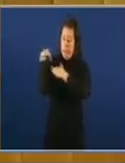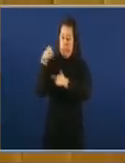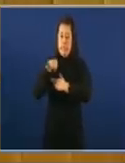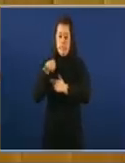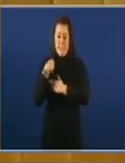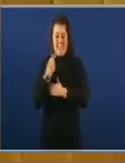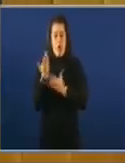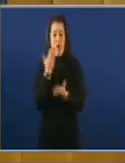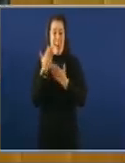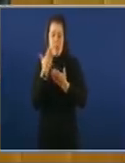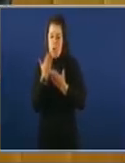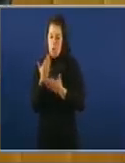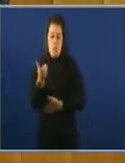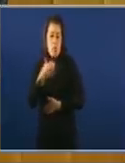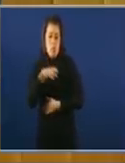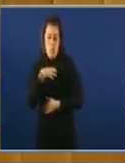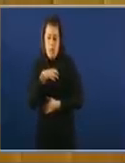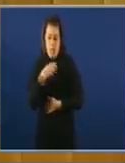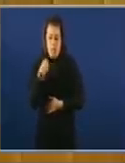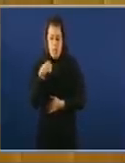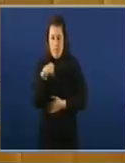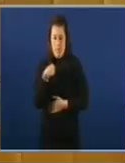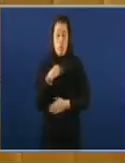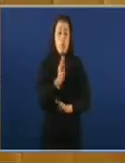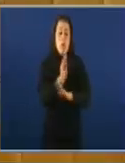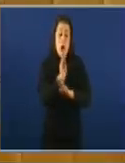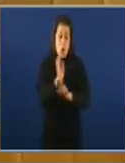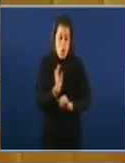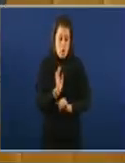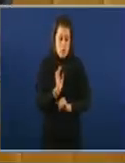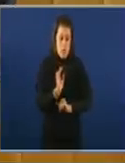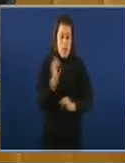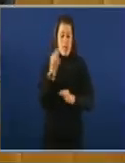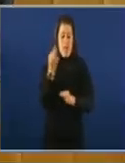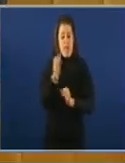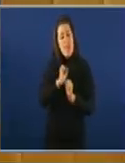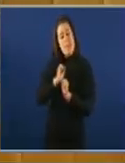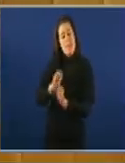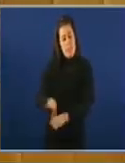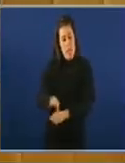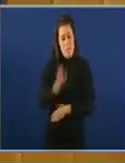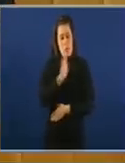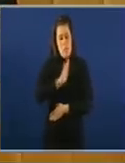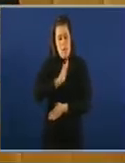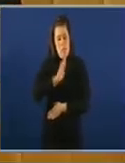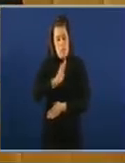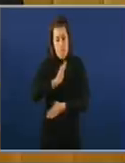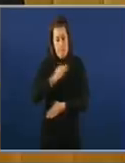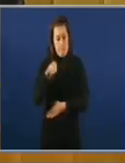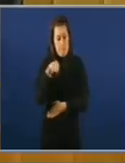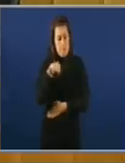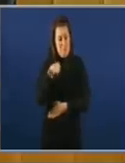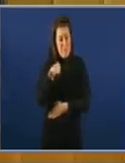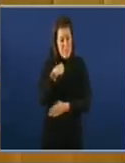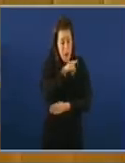haber feito. Non lle faga a Galicia a levar isto tamén ás súas costas. Dimita a vostedes como presidente deste país. Faga todo aquelo